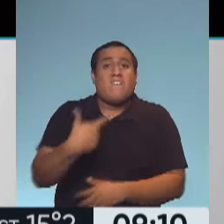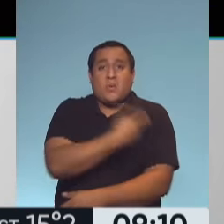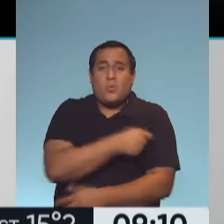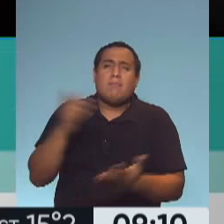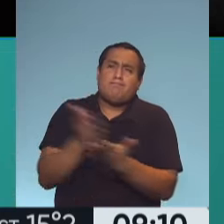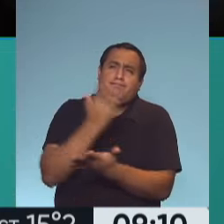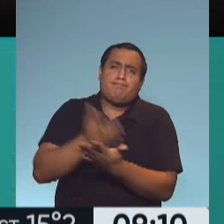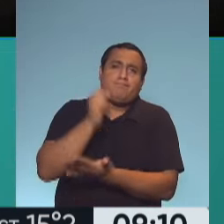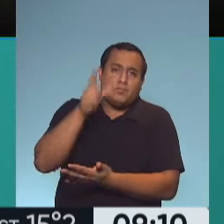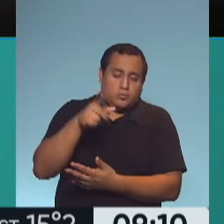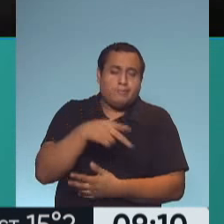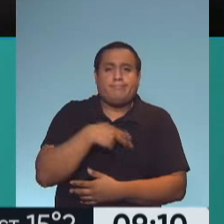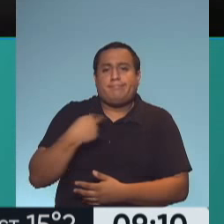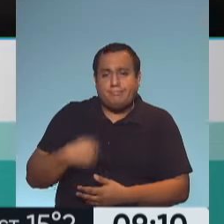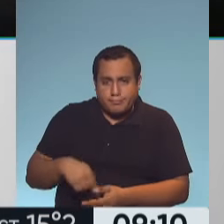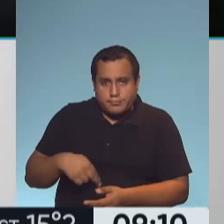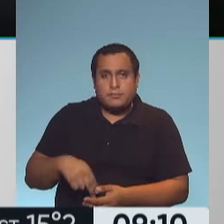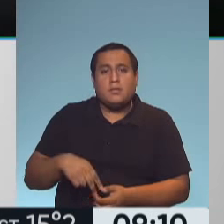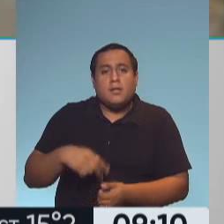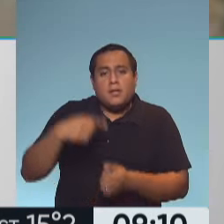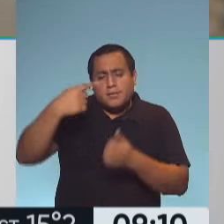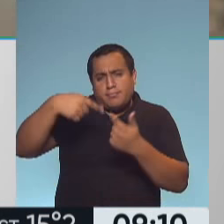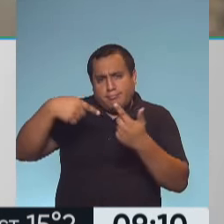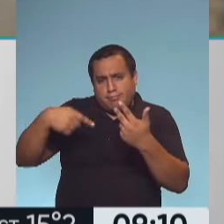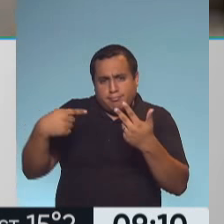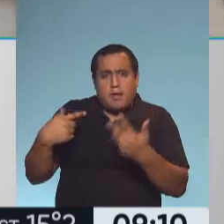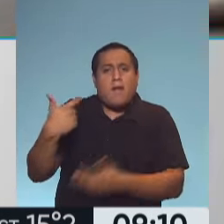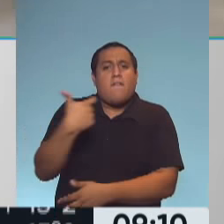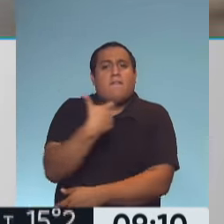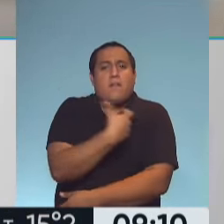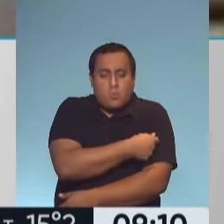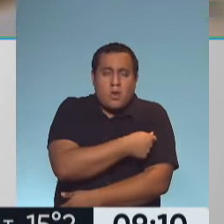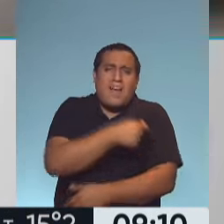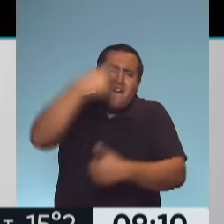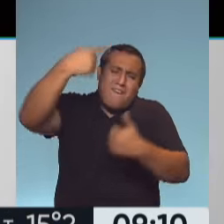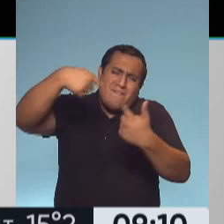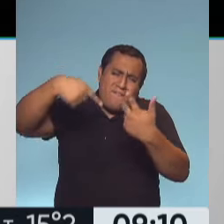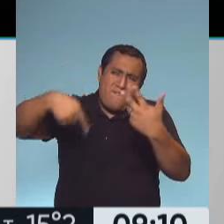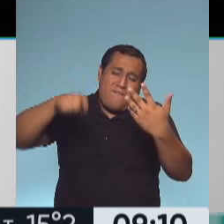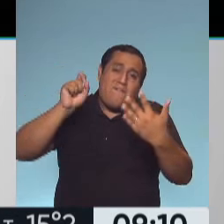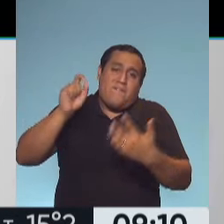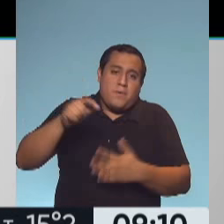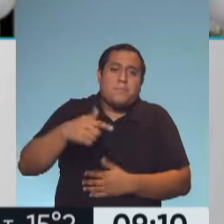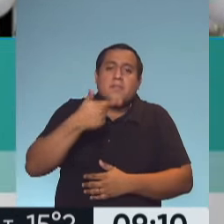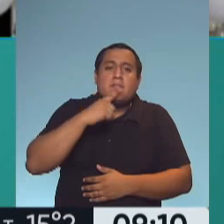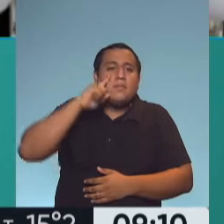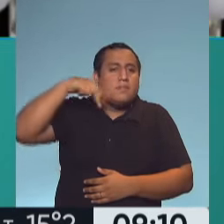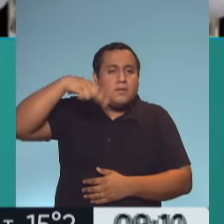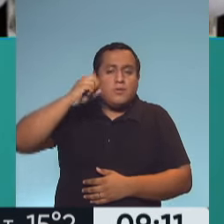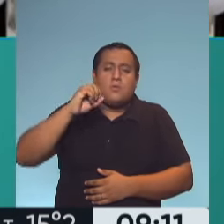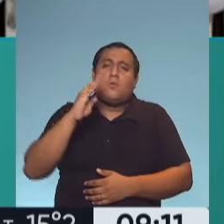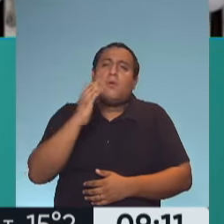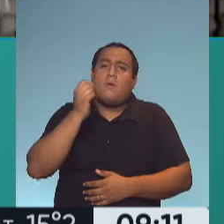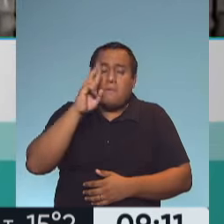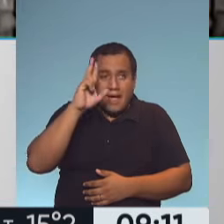China, que están la Sinovac, la Sinopharm, la CanSino, son vacunas diferentes, plataformas diferentes, Sinovac tiene un poco menos de eficacia